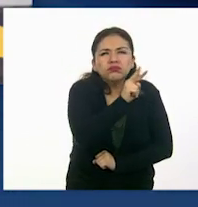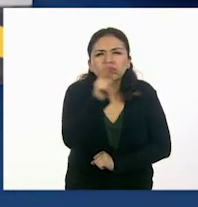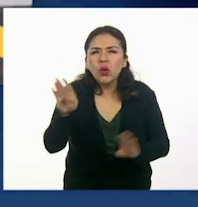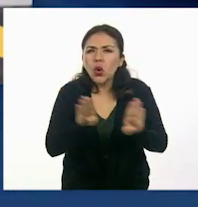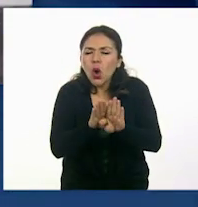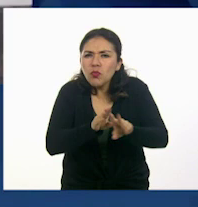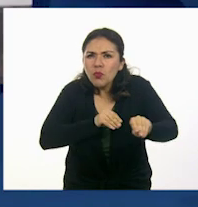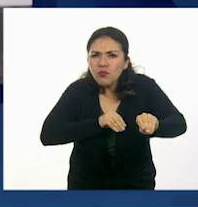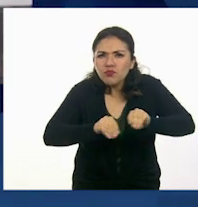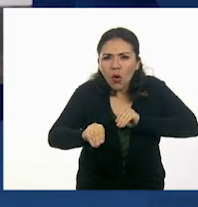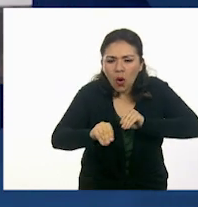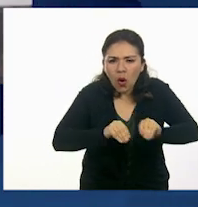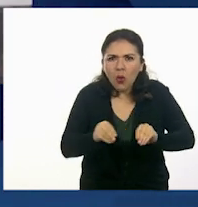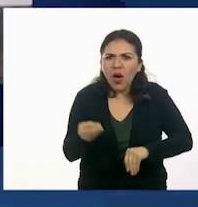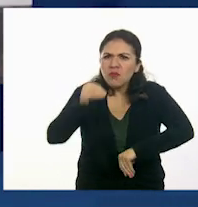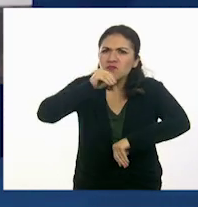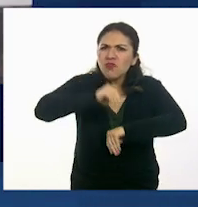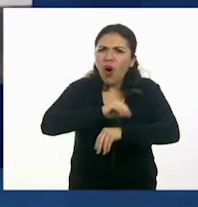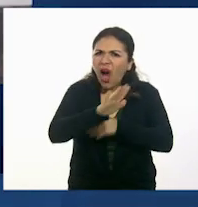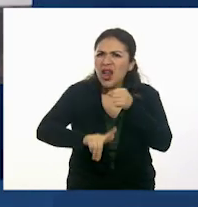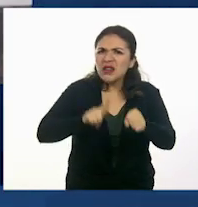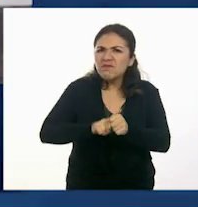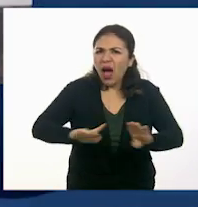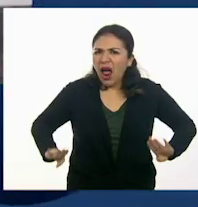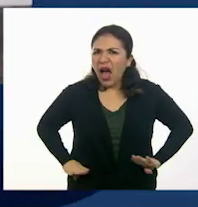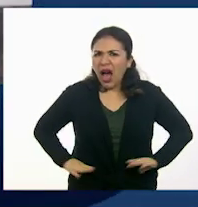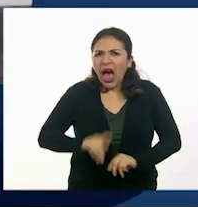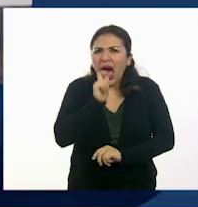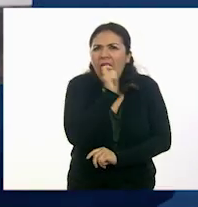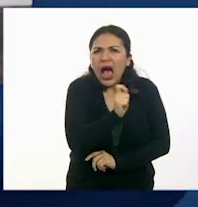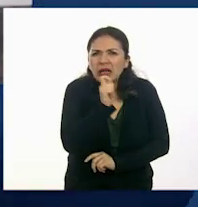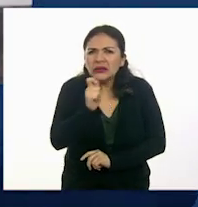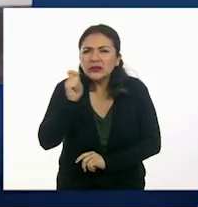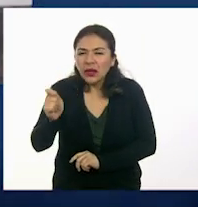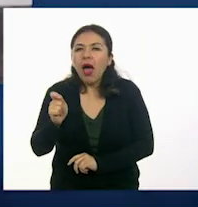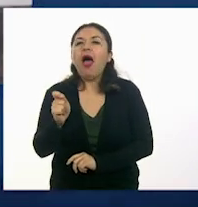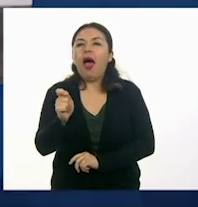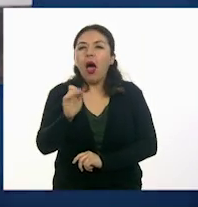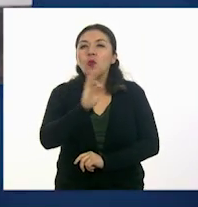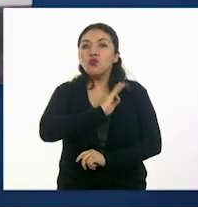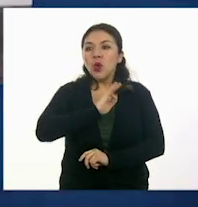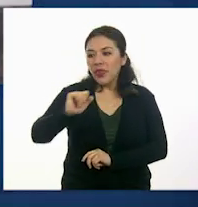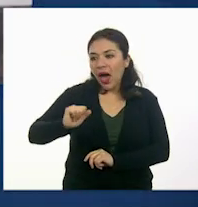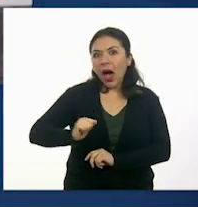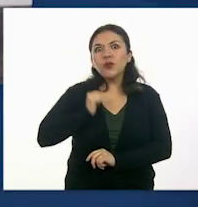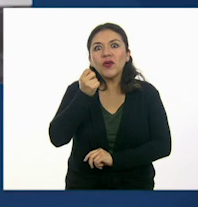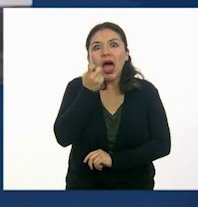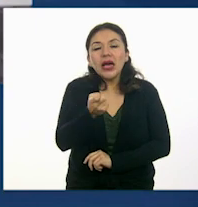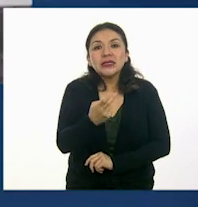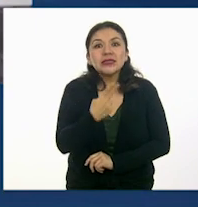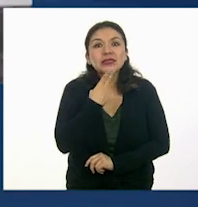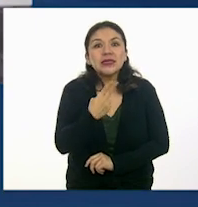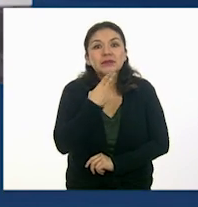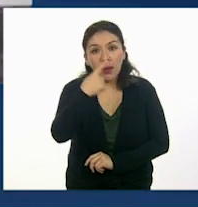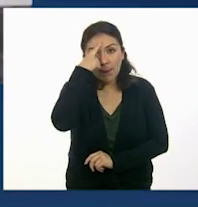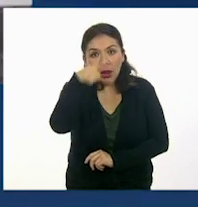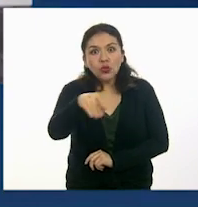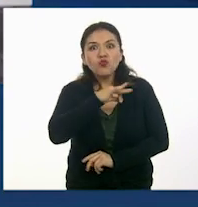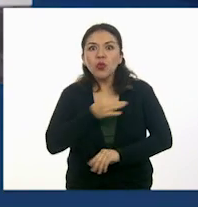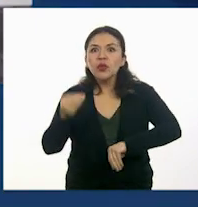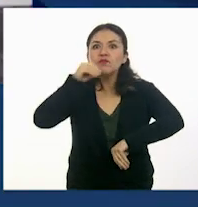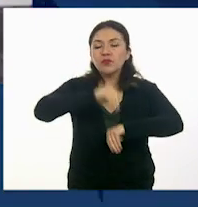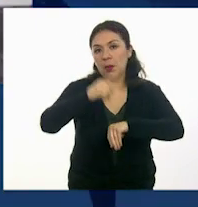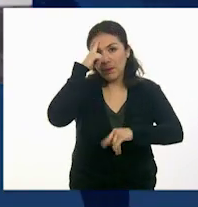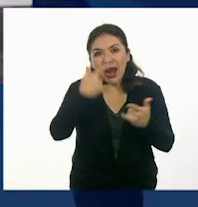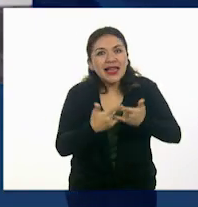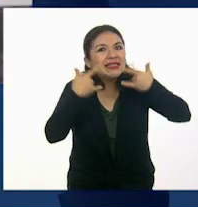movimientos y el comportamiento de los animales que están cerca, podemos aprovecharlos como recurso para incluirlos en